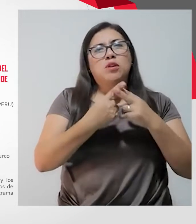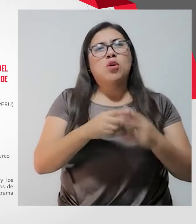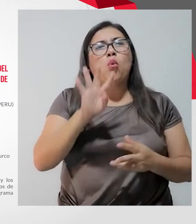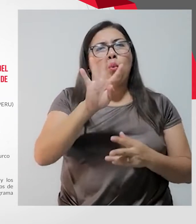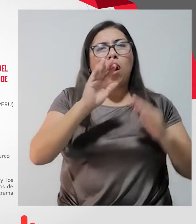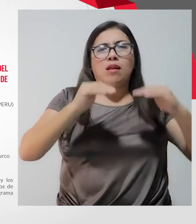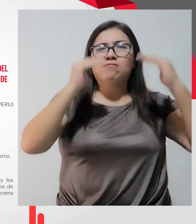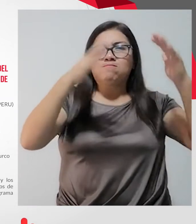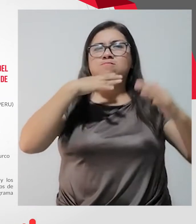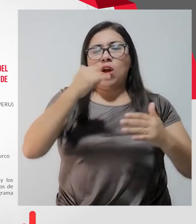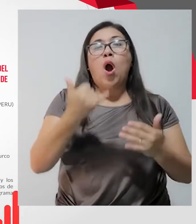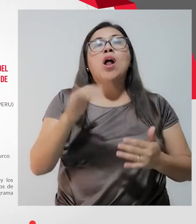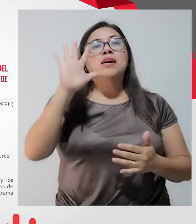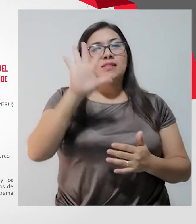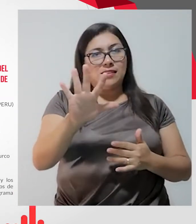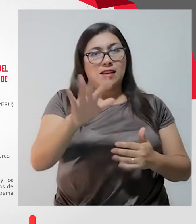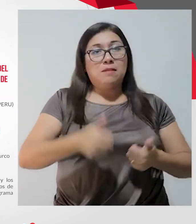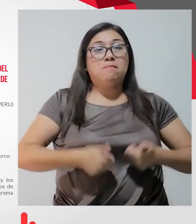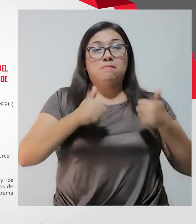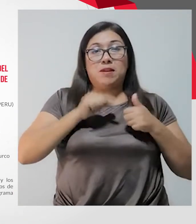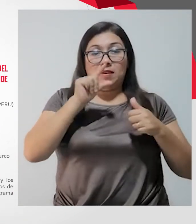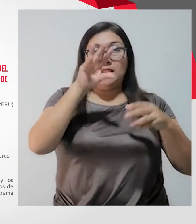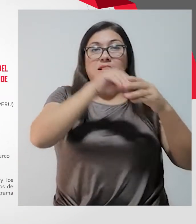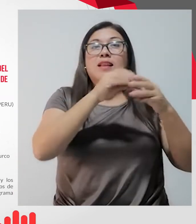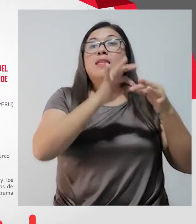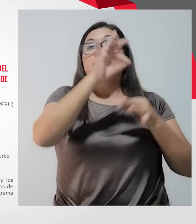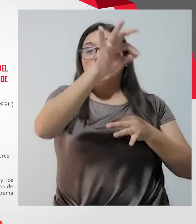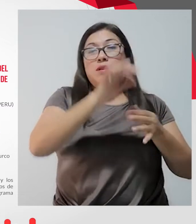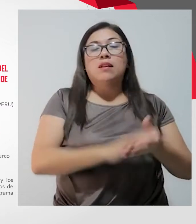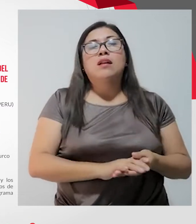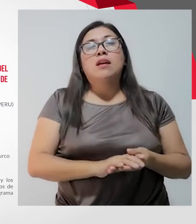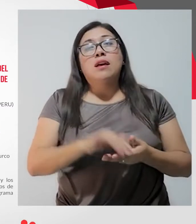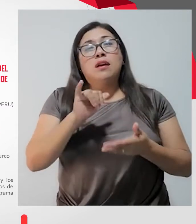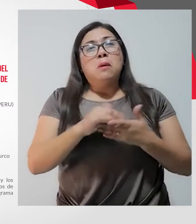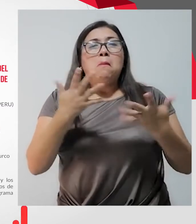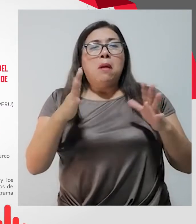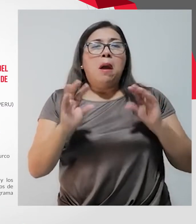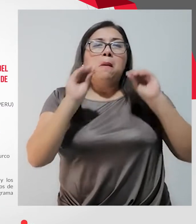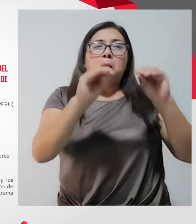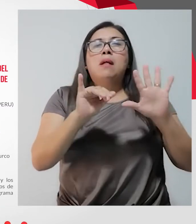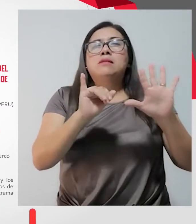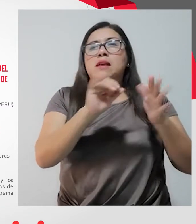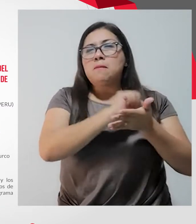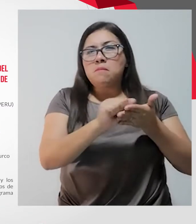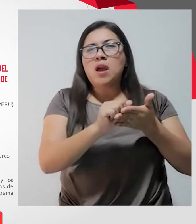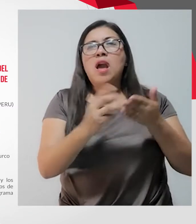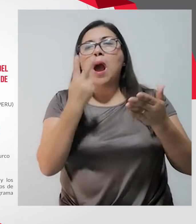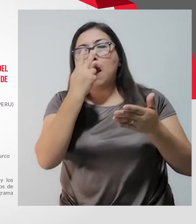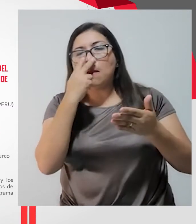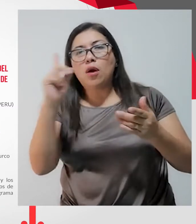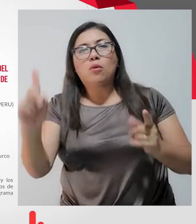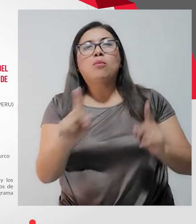adultos, ahora ya son cinco que viven en el departamento. Y pusimos un plazo de seis meses, más o menos, de